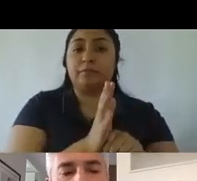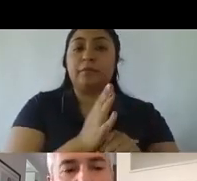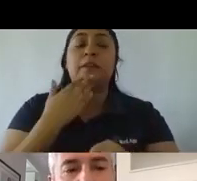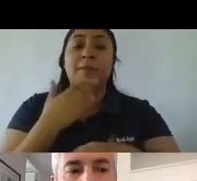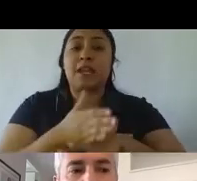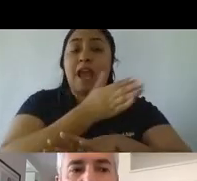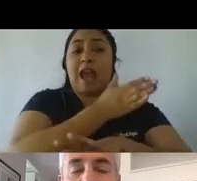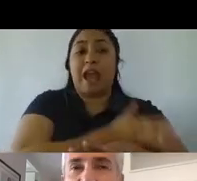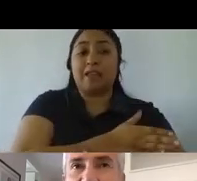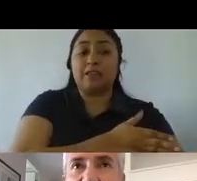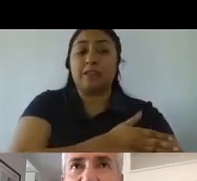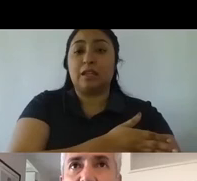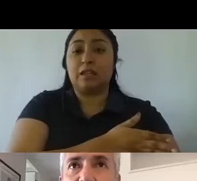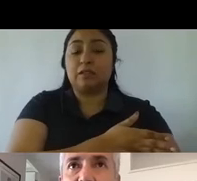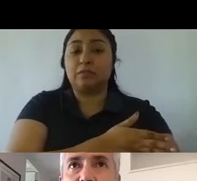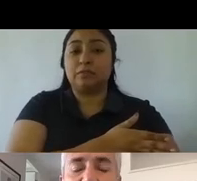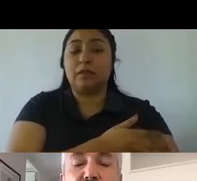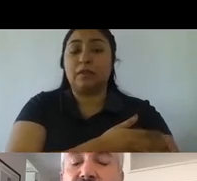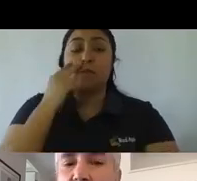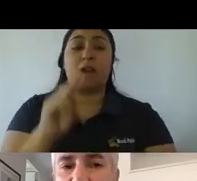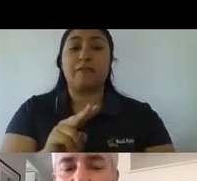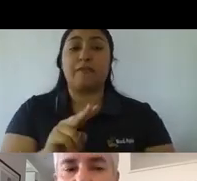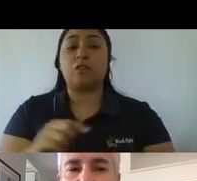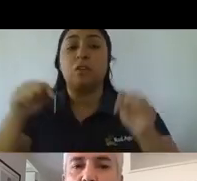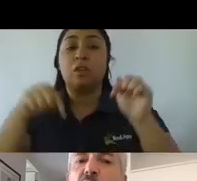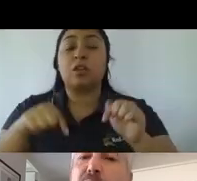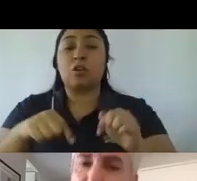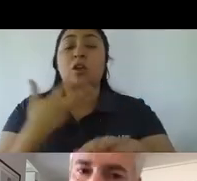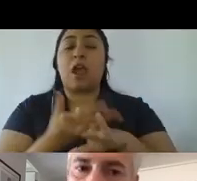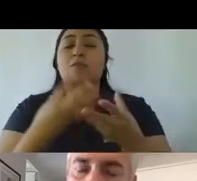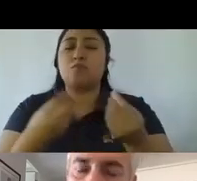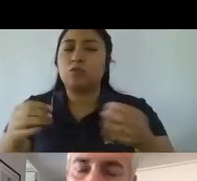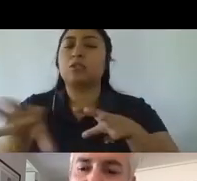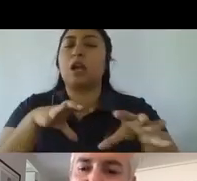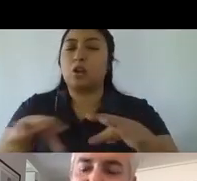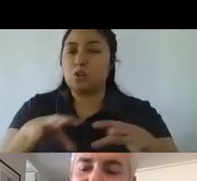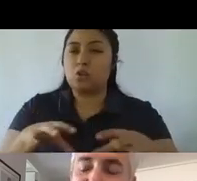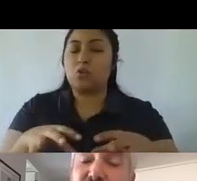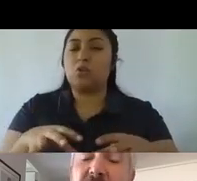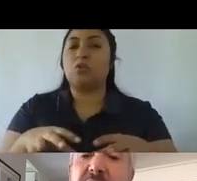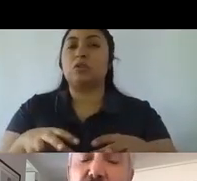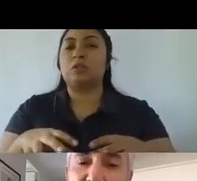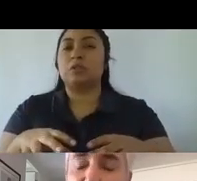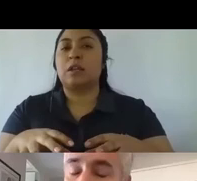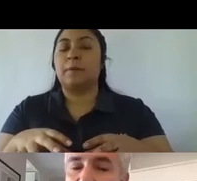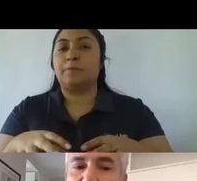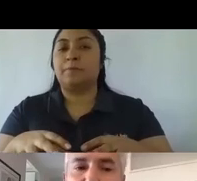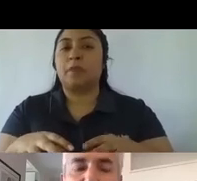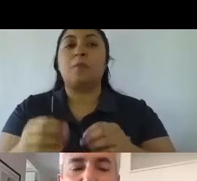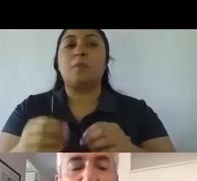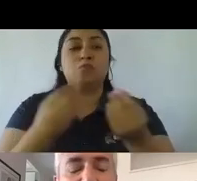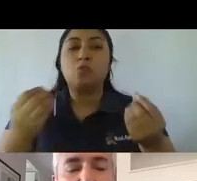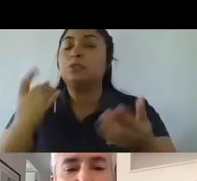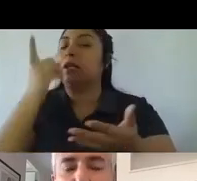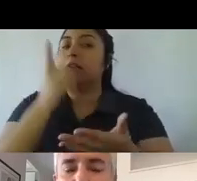a verlo acá, es que efectivamente hoy día hay muchas cosas que están en juego, hay muchas decisiones que tomar en el